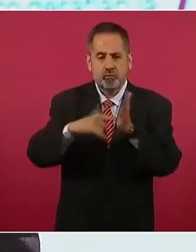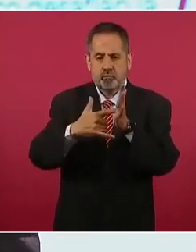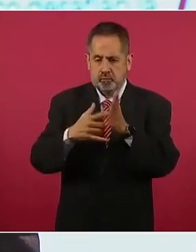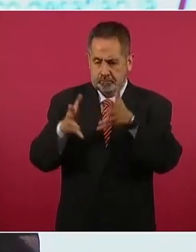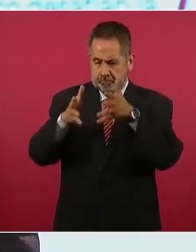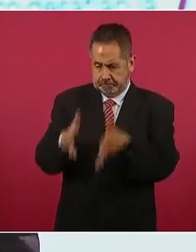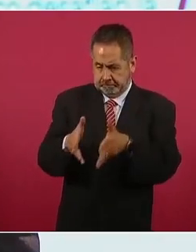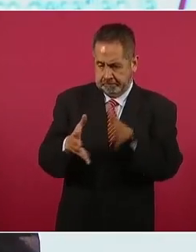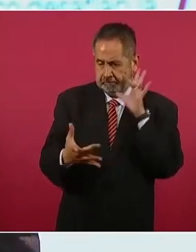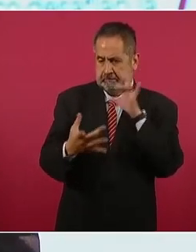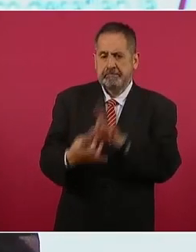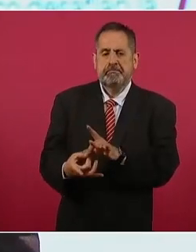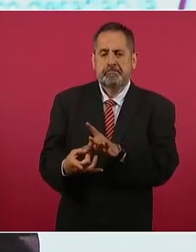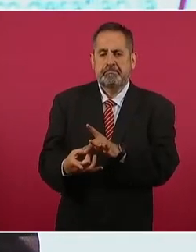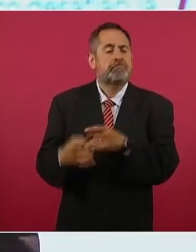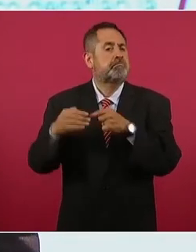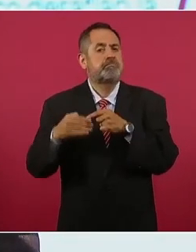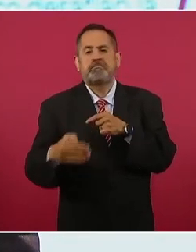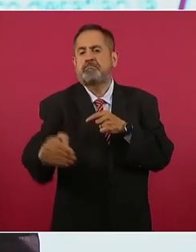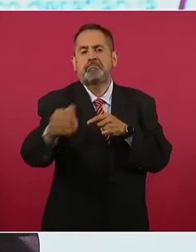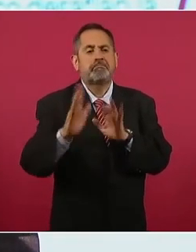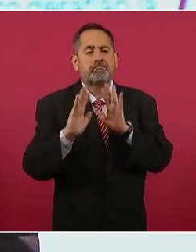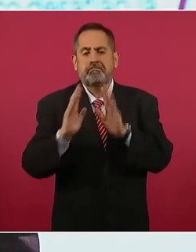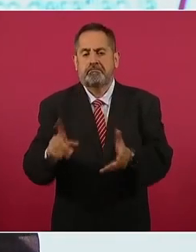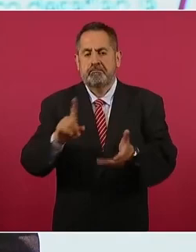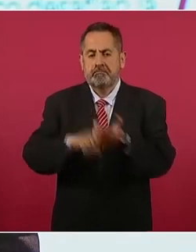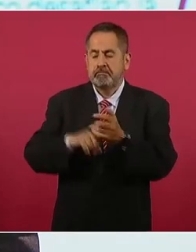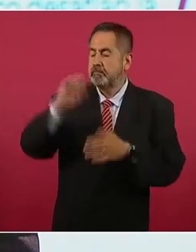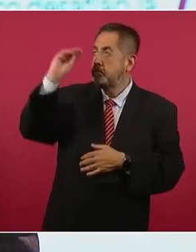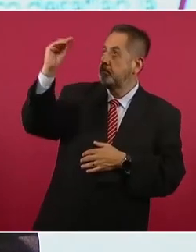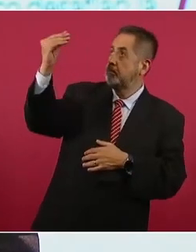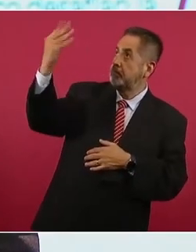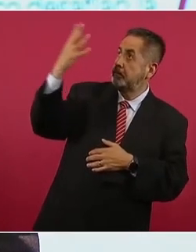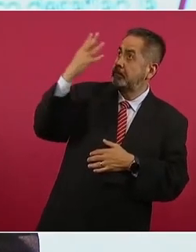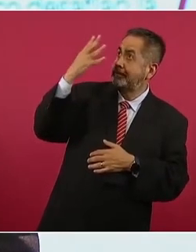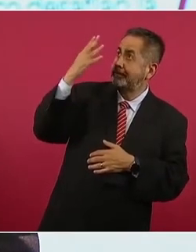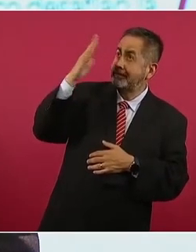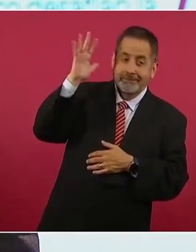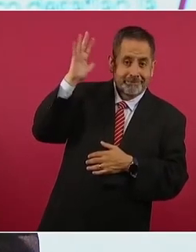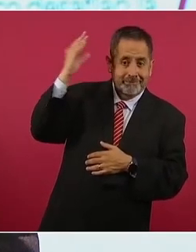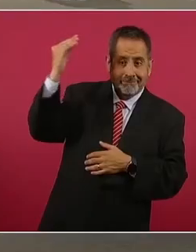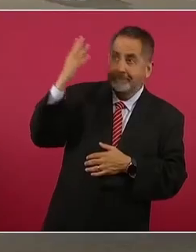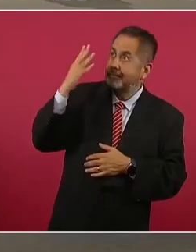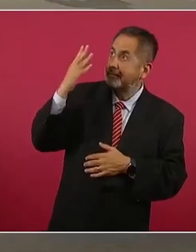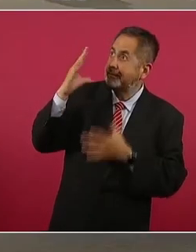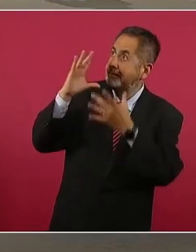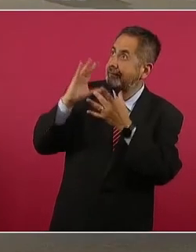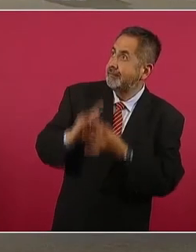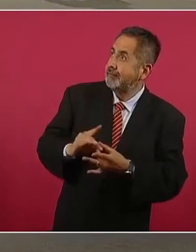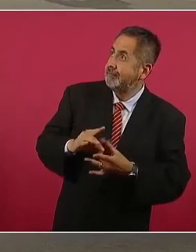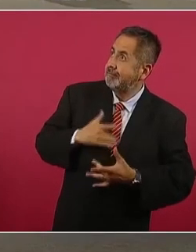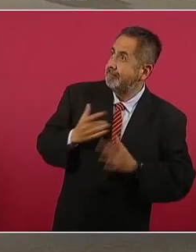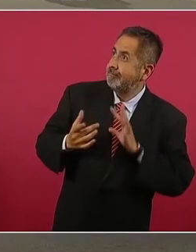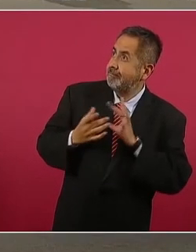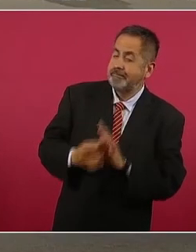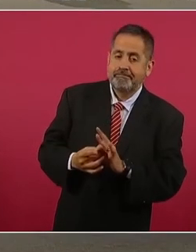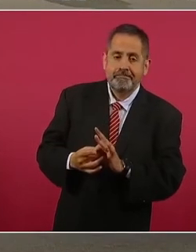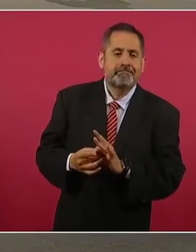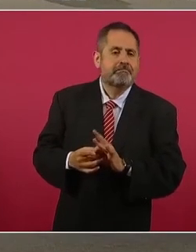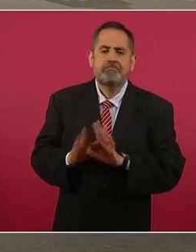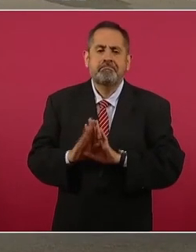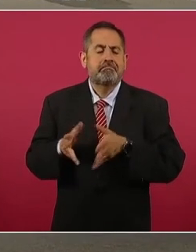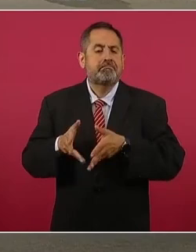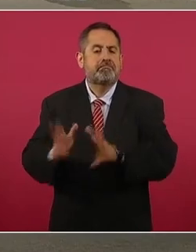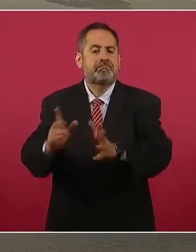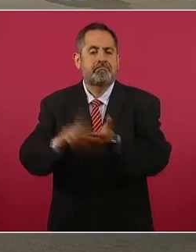estándar, que es cuando la hora del reloj solar coincide con la hora del reloj social, el reloj de